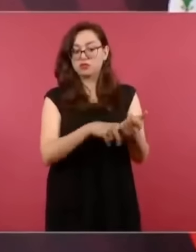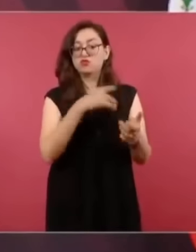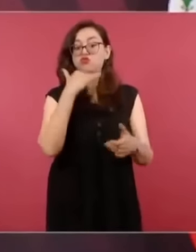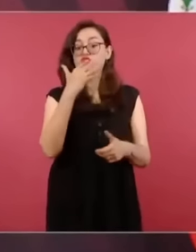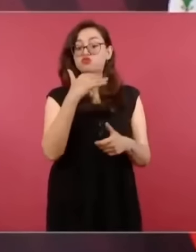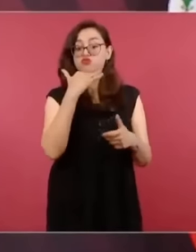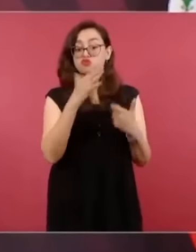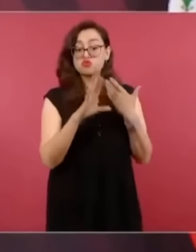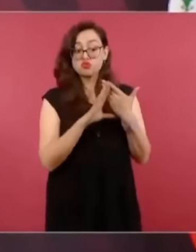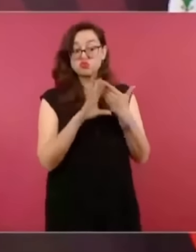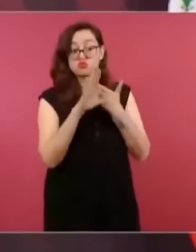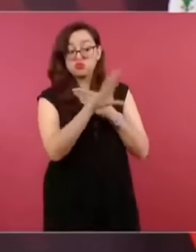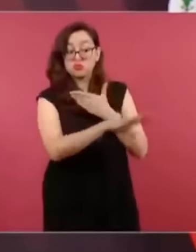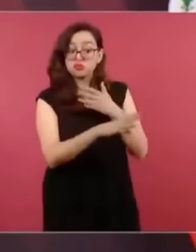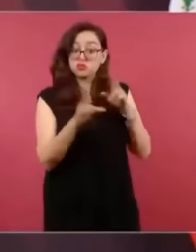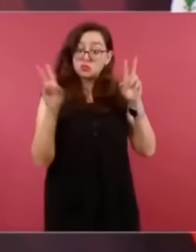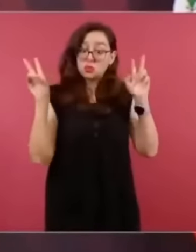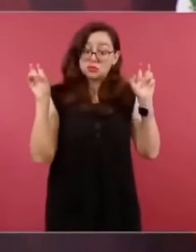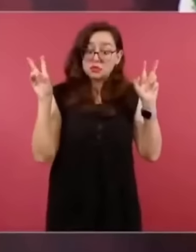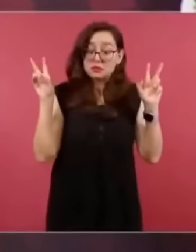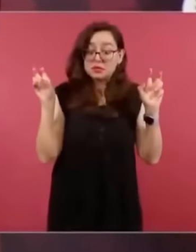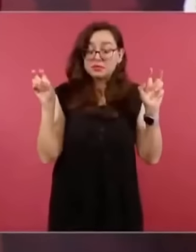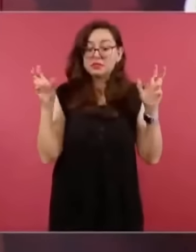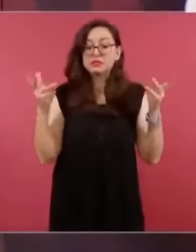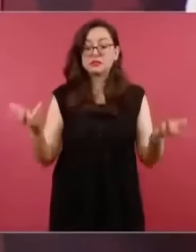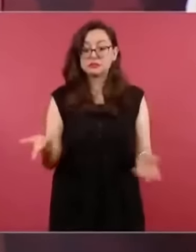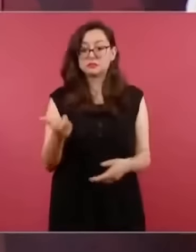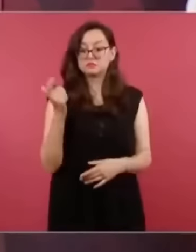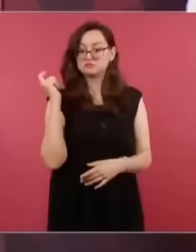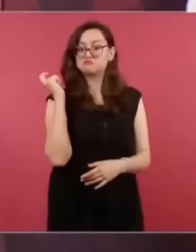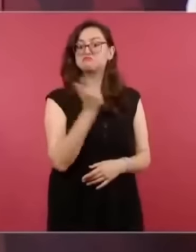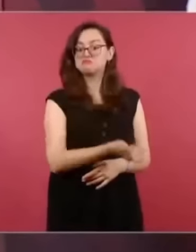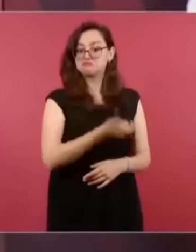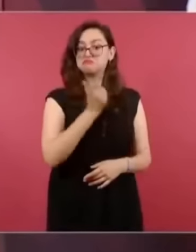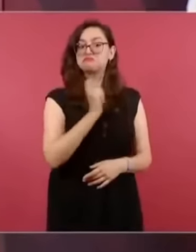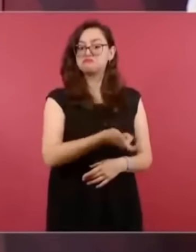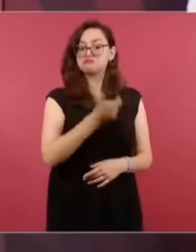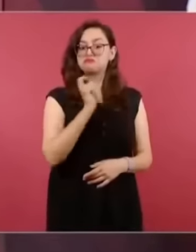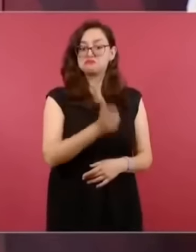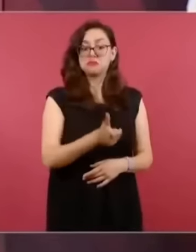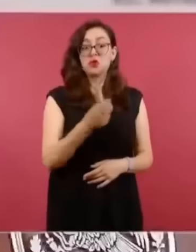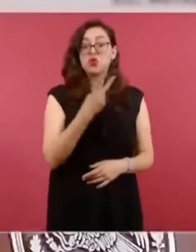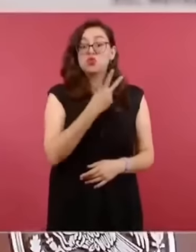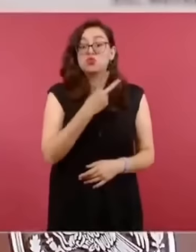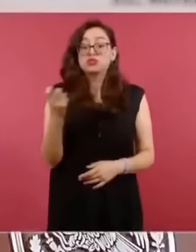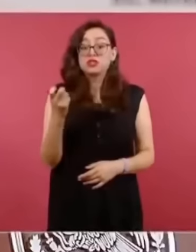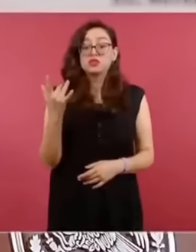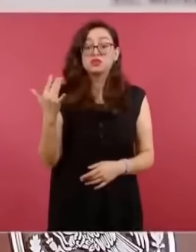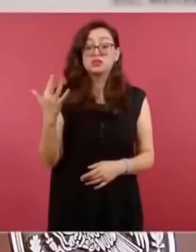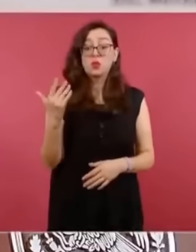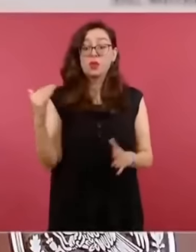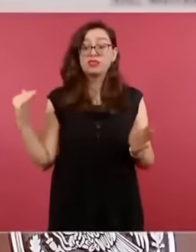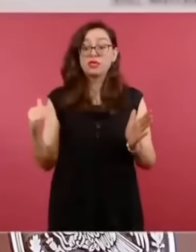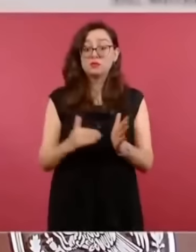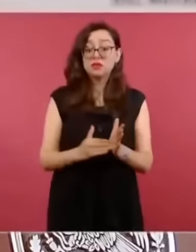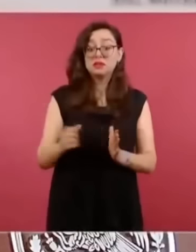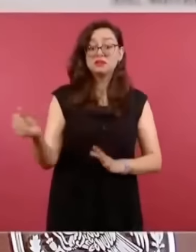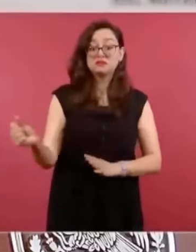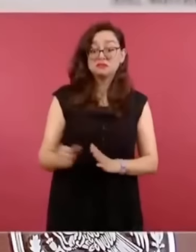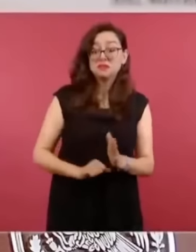combatir la corrupción, entre comillas, le pagan creo que 250 mil pesos mensuales.